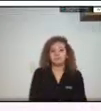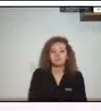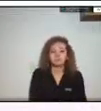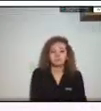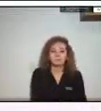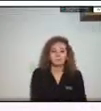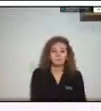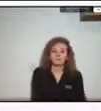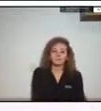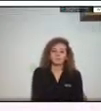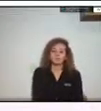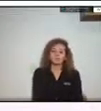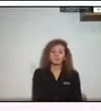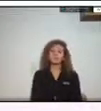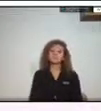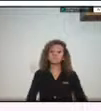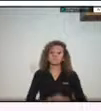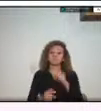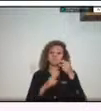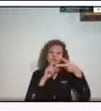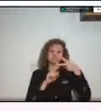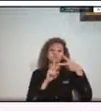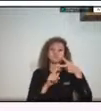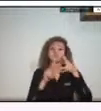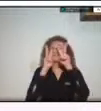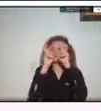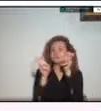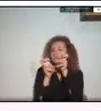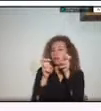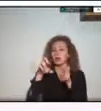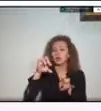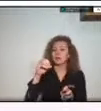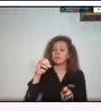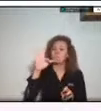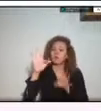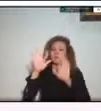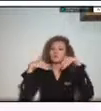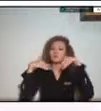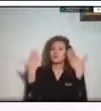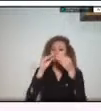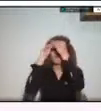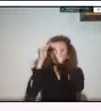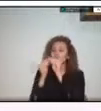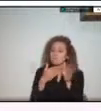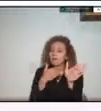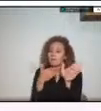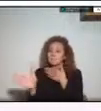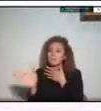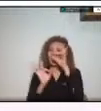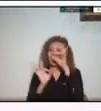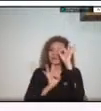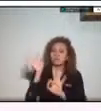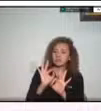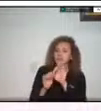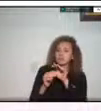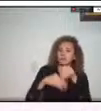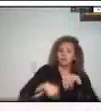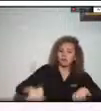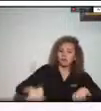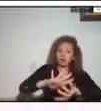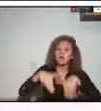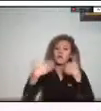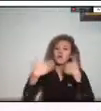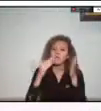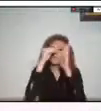abordamos temas como la ruta del POT se estableció la necesidad de avanzar hacia formulaciones de POT verdaderamente efectivas que